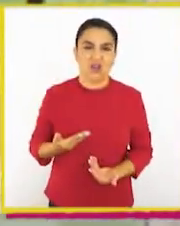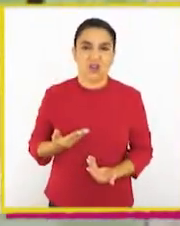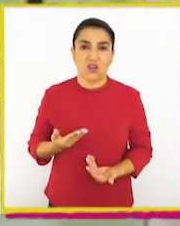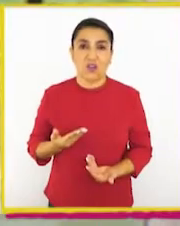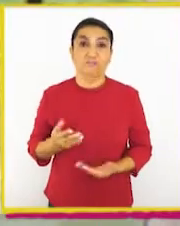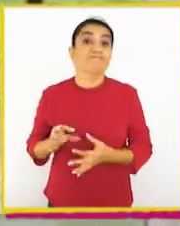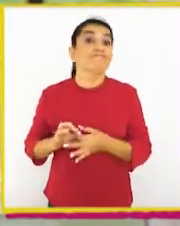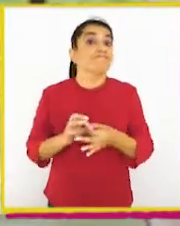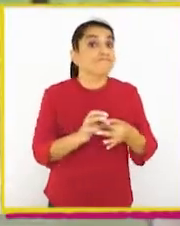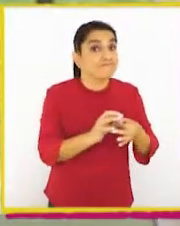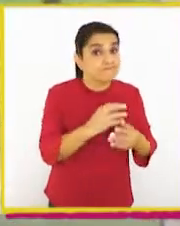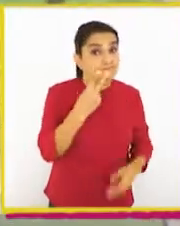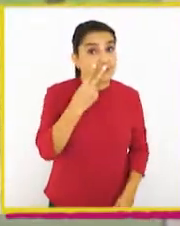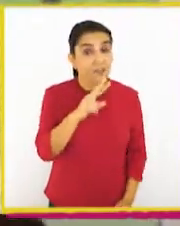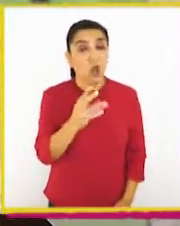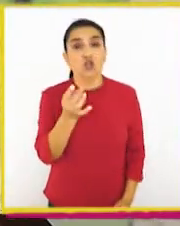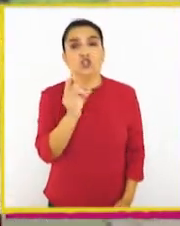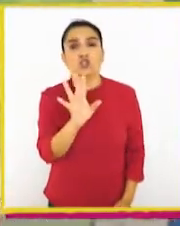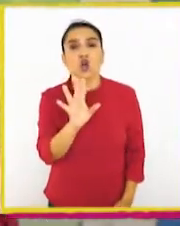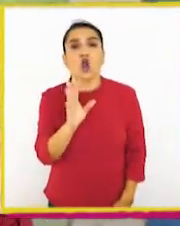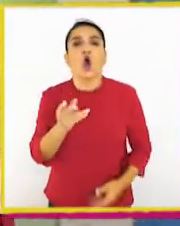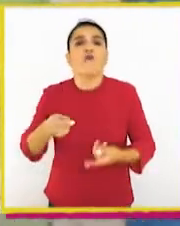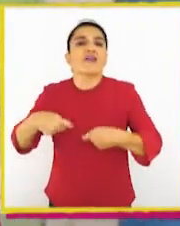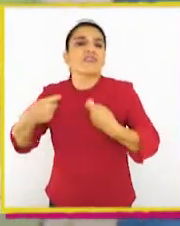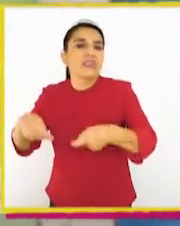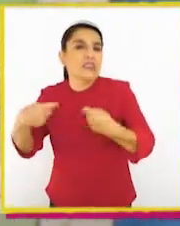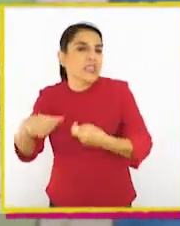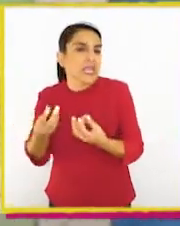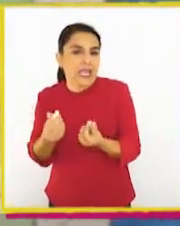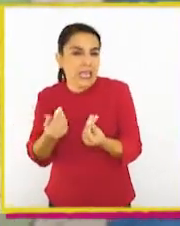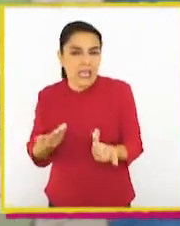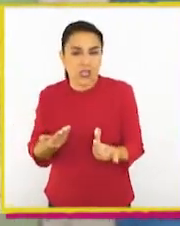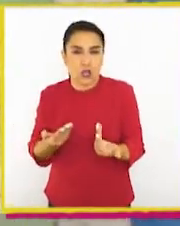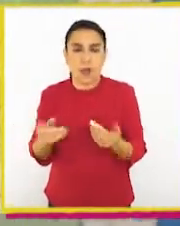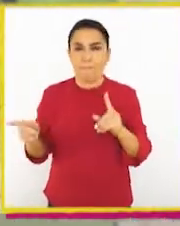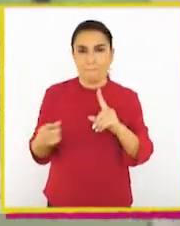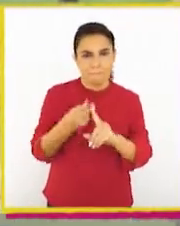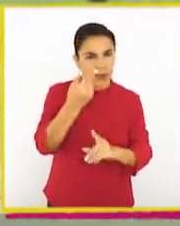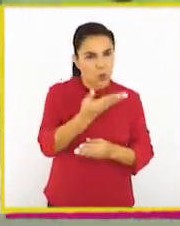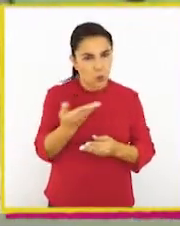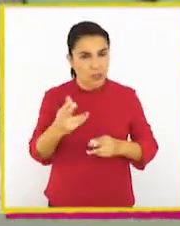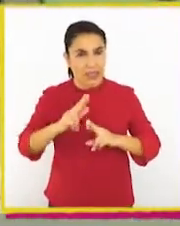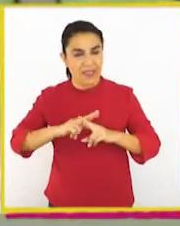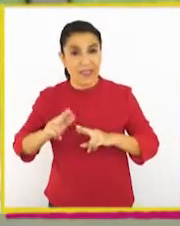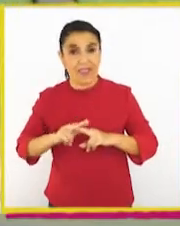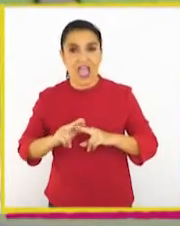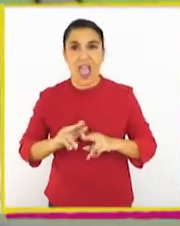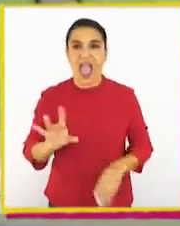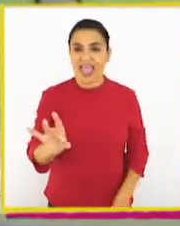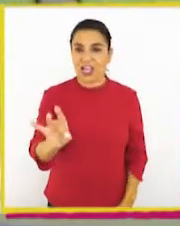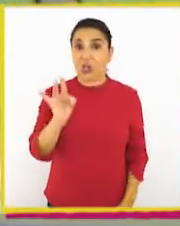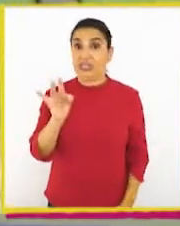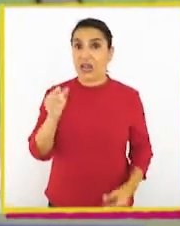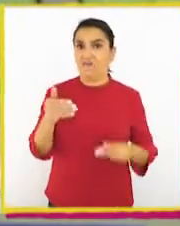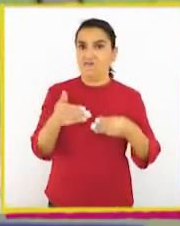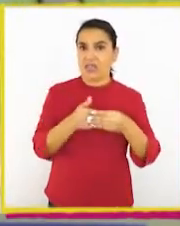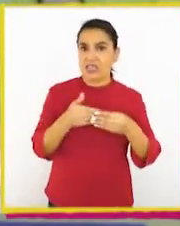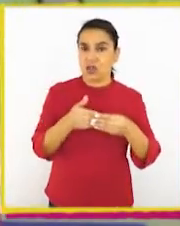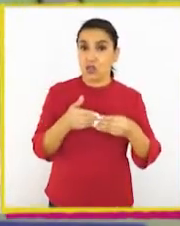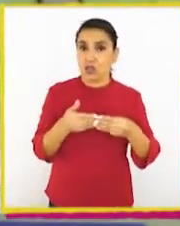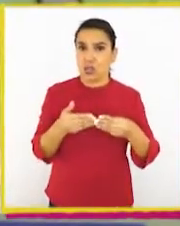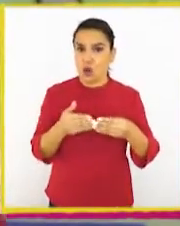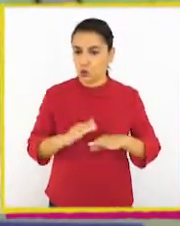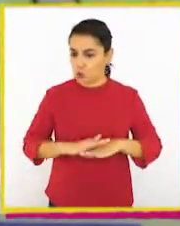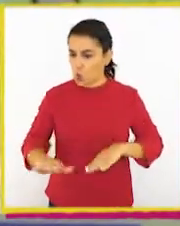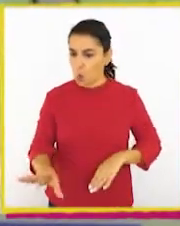Por lo que veo, solo utilizo el dinero. ¿Qué es lo primero que harían al momento de encontrar una billetera